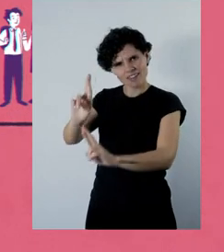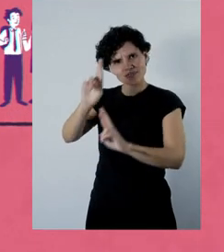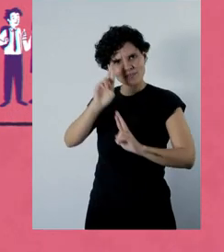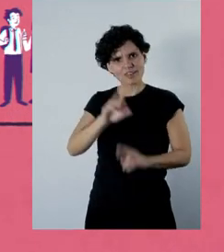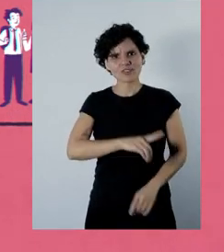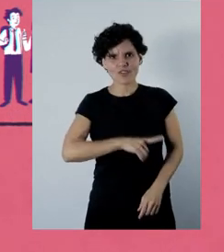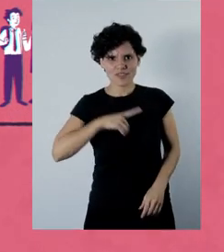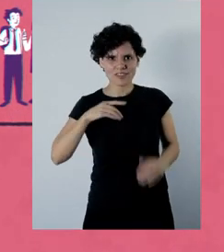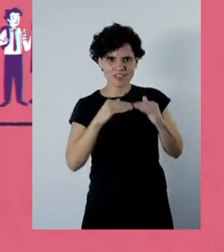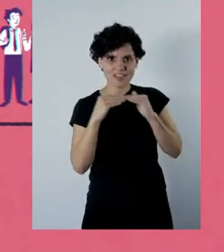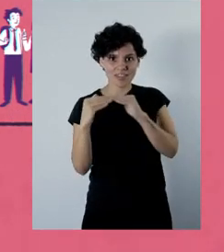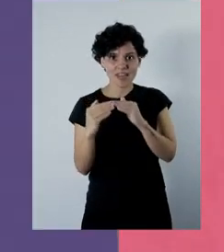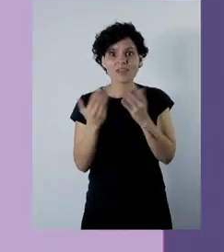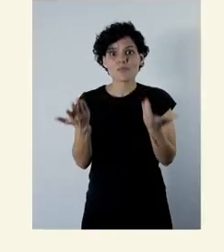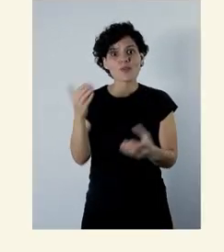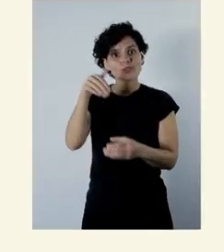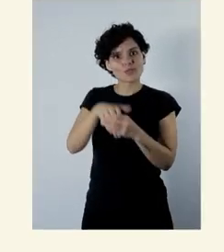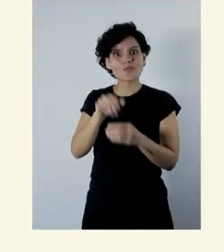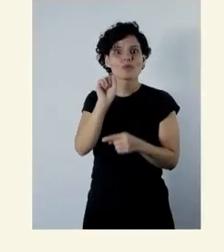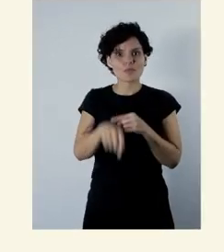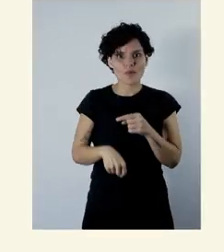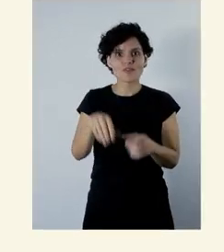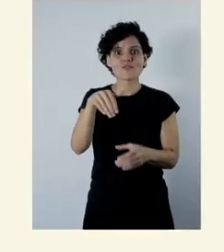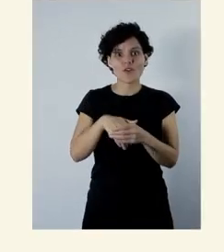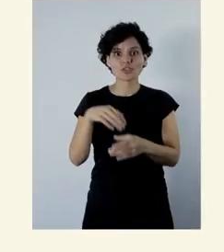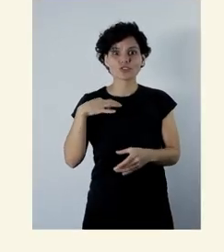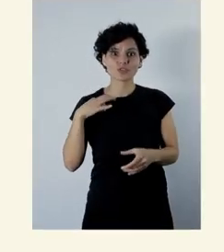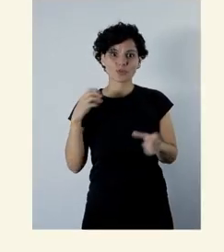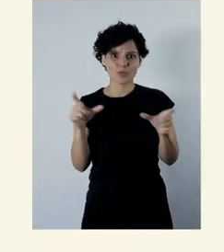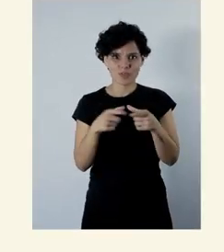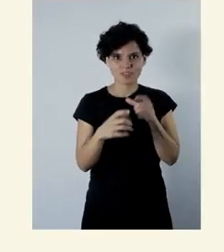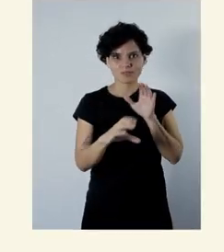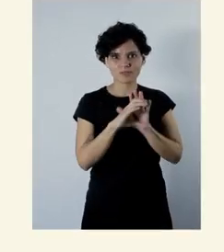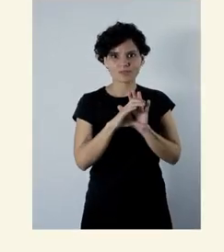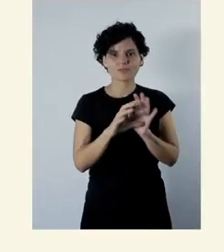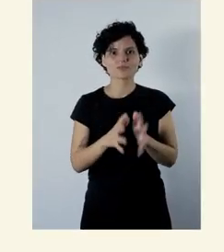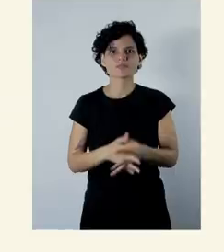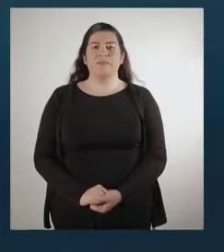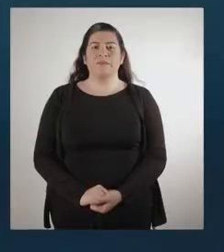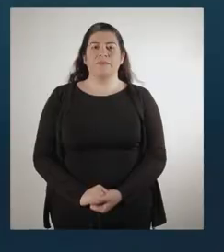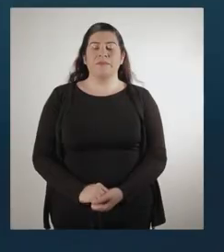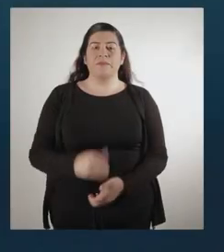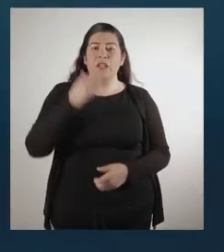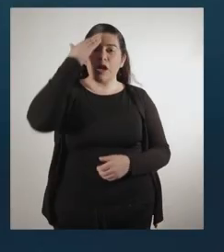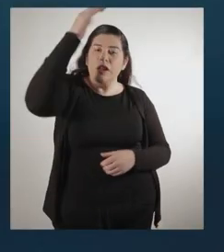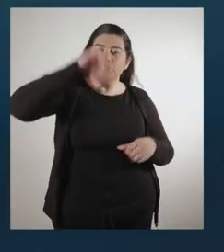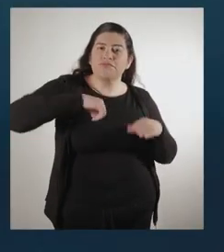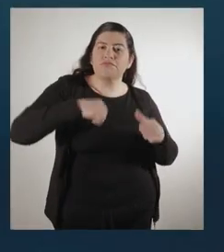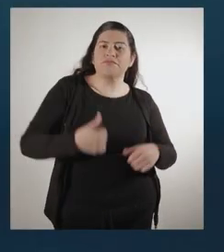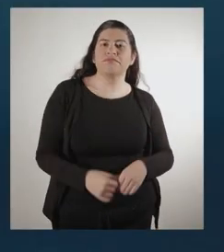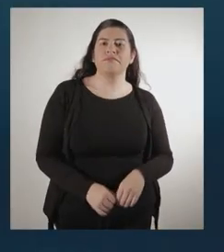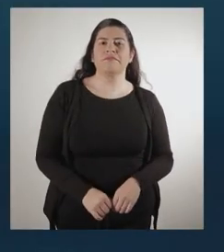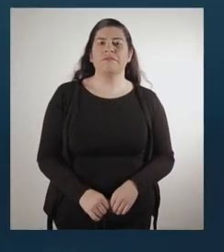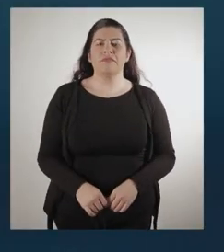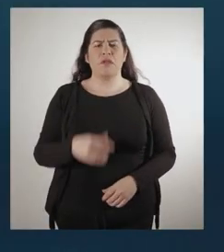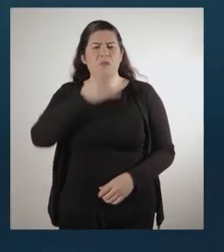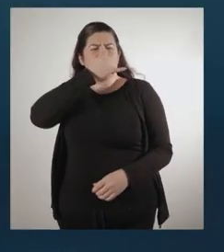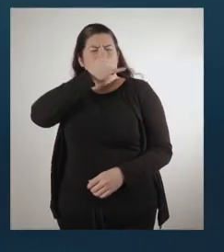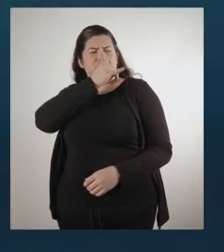basado en el respeto y la igual dignidad. Por eso voto apruebo. Voto Convención Constitucional. Hola, broca.